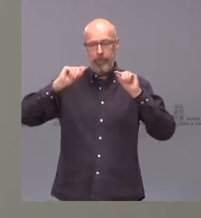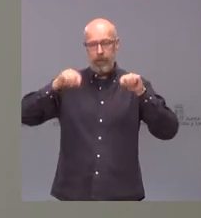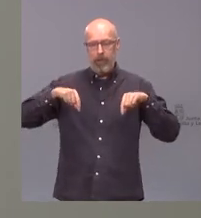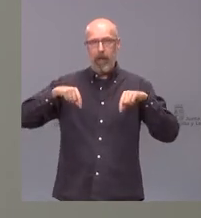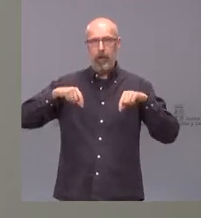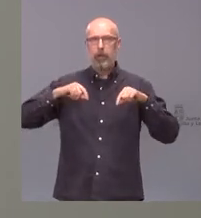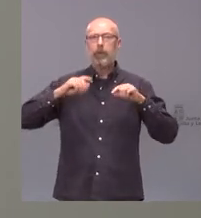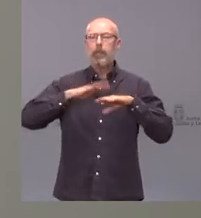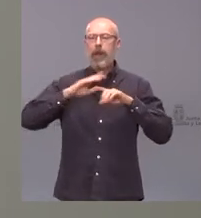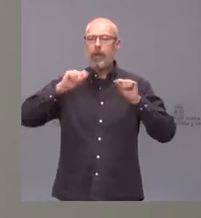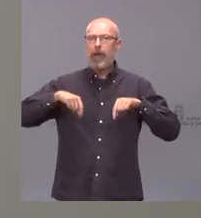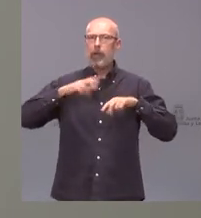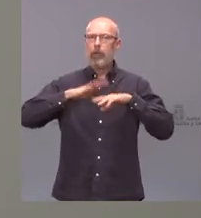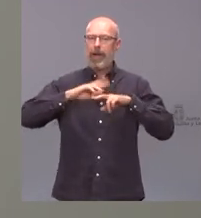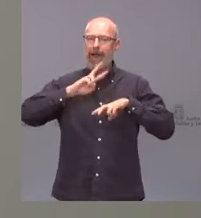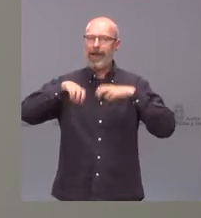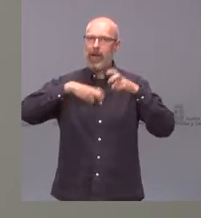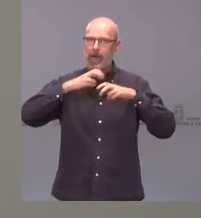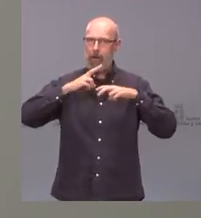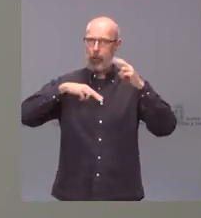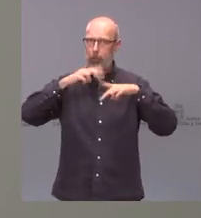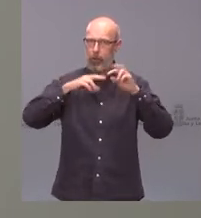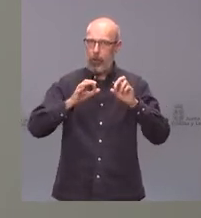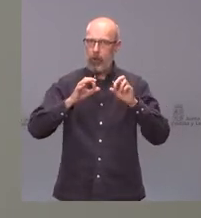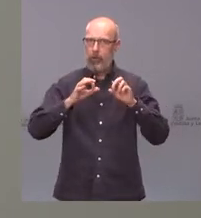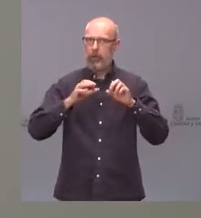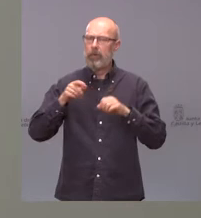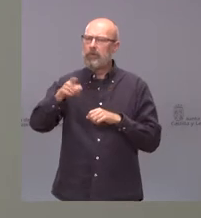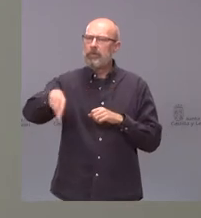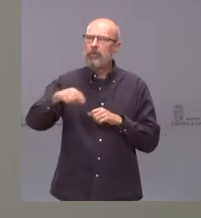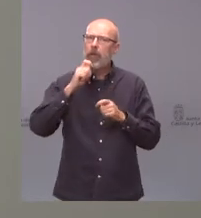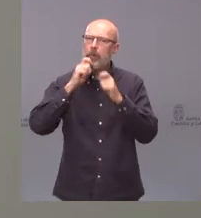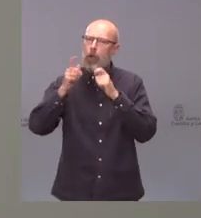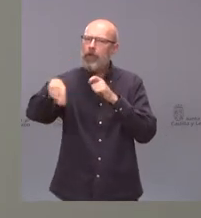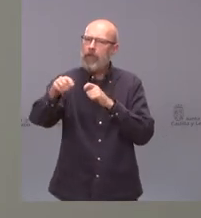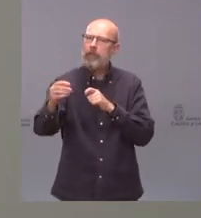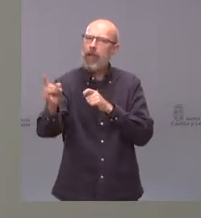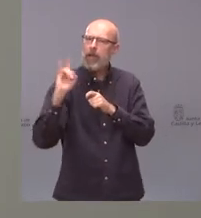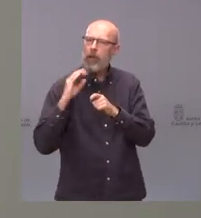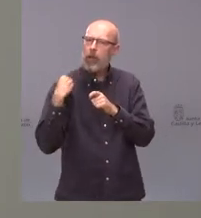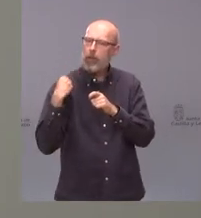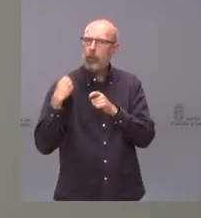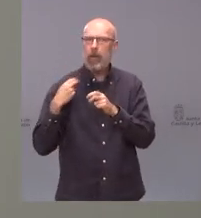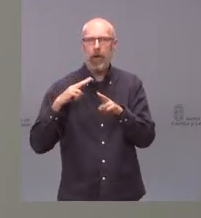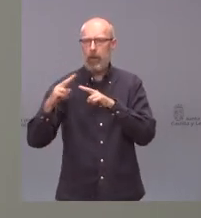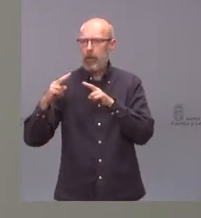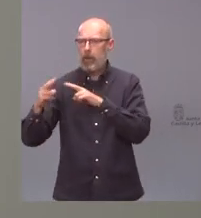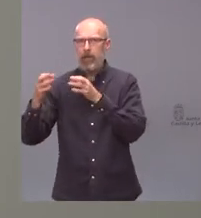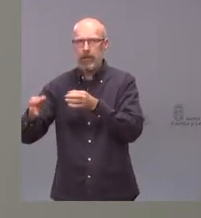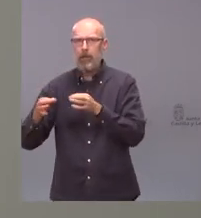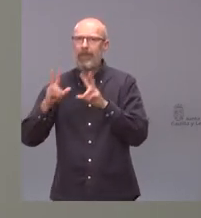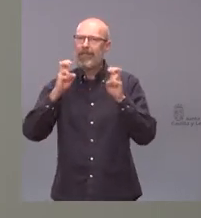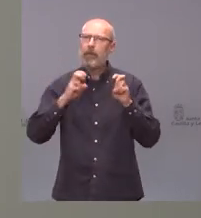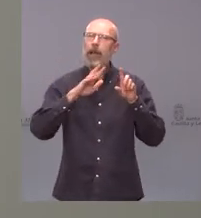reconstrucción y a todos ustedes se les ha atendido siempre que nos han llamado preguntando por las residencias